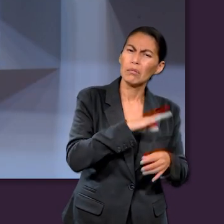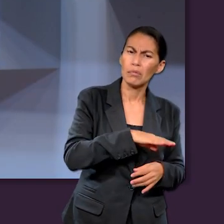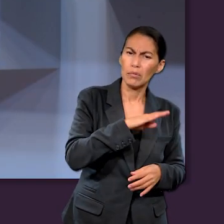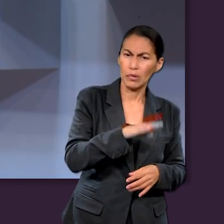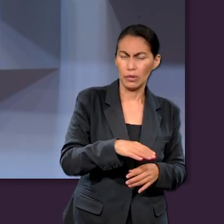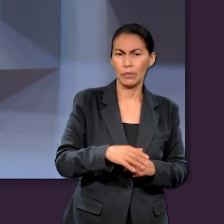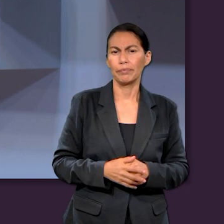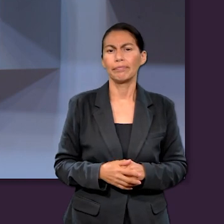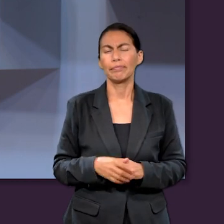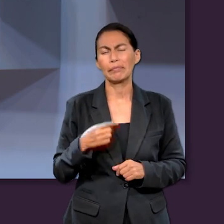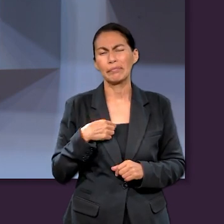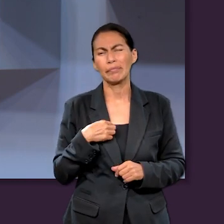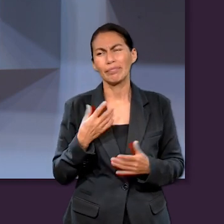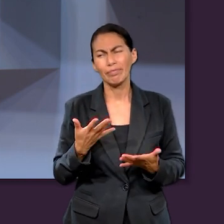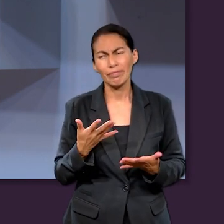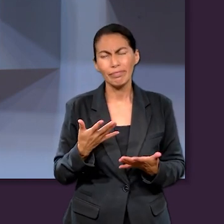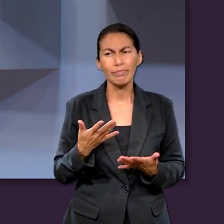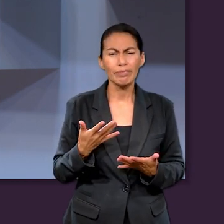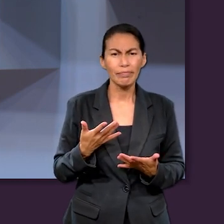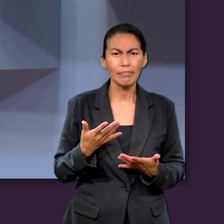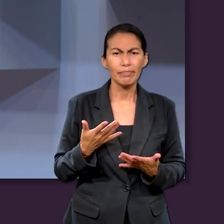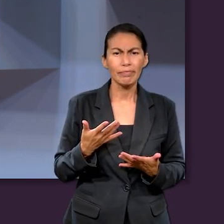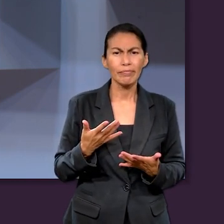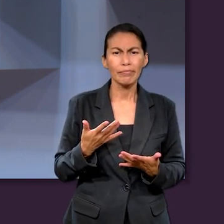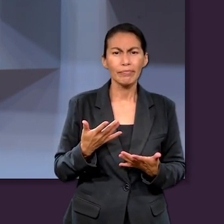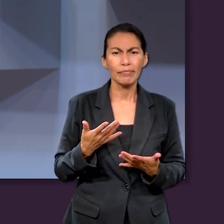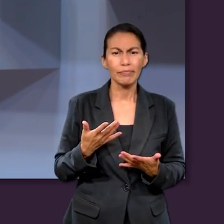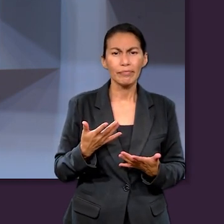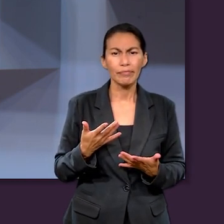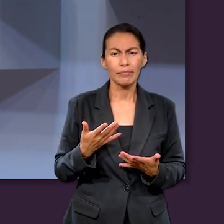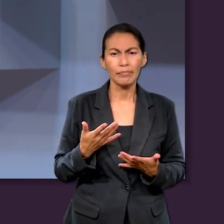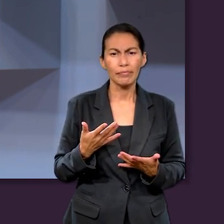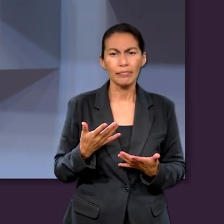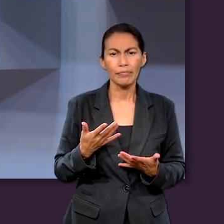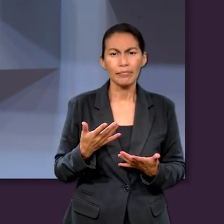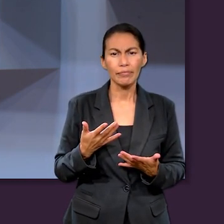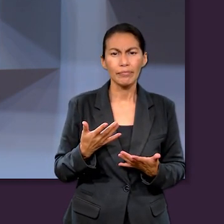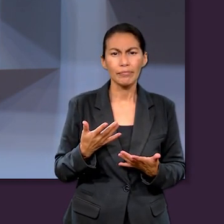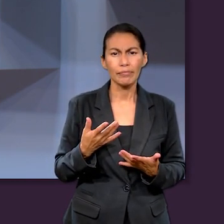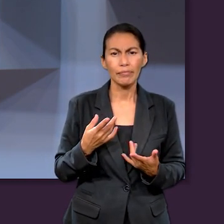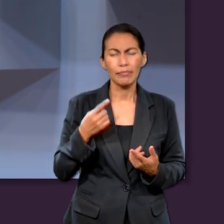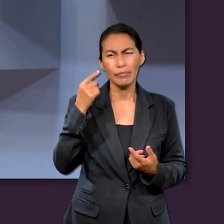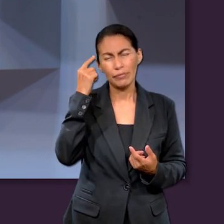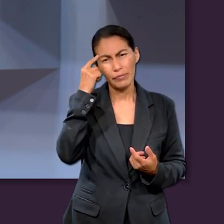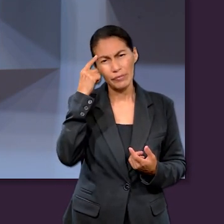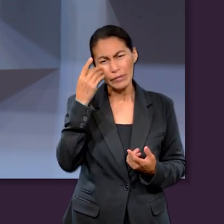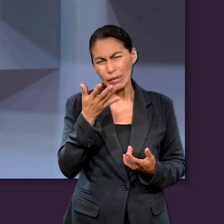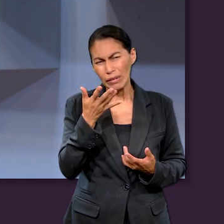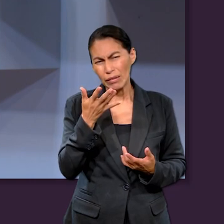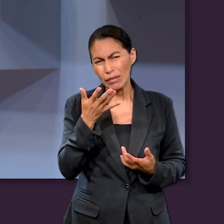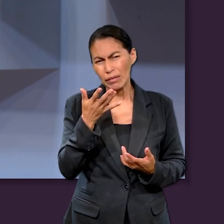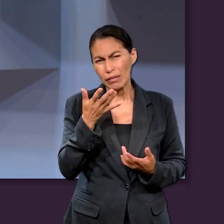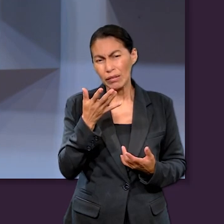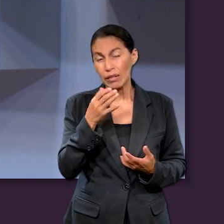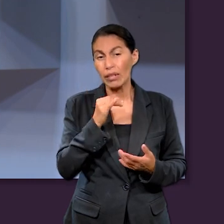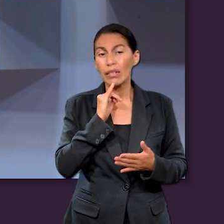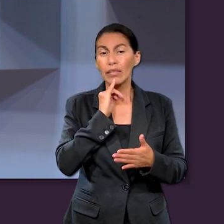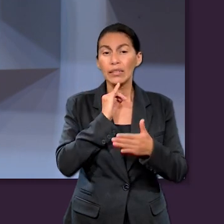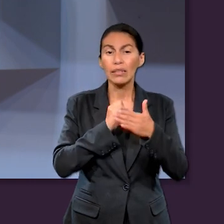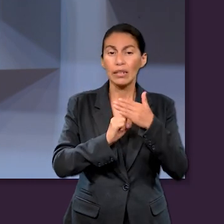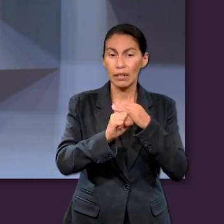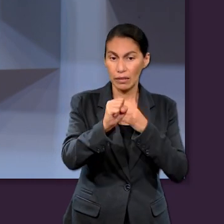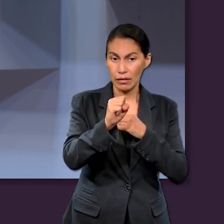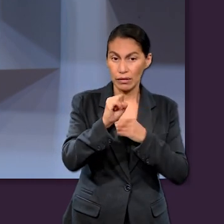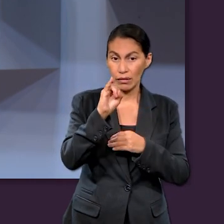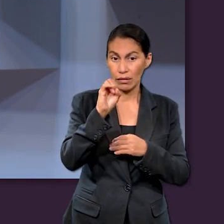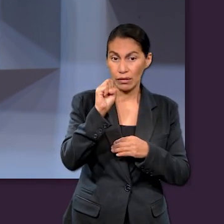respecto a la muerte. A mí me llama mucho la atención en particular lo que veía